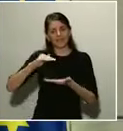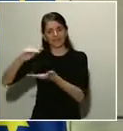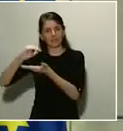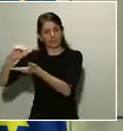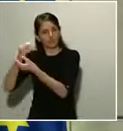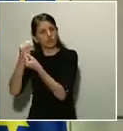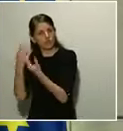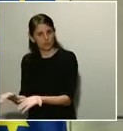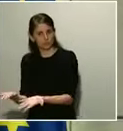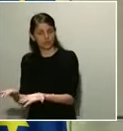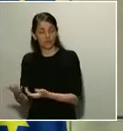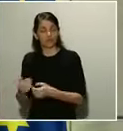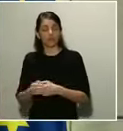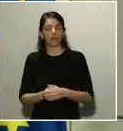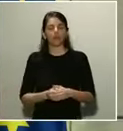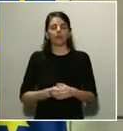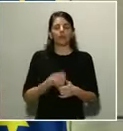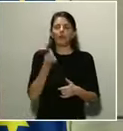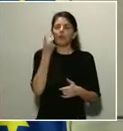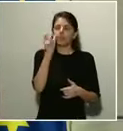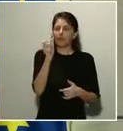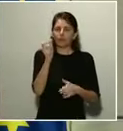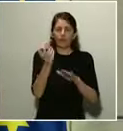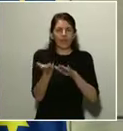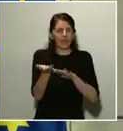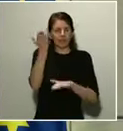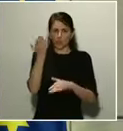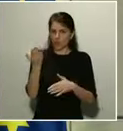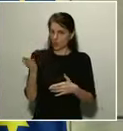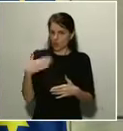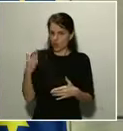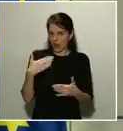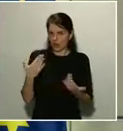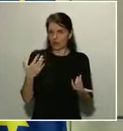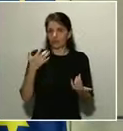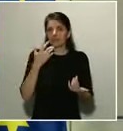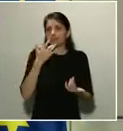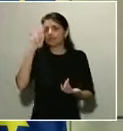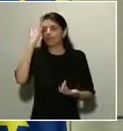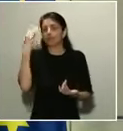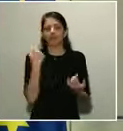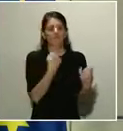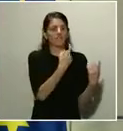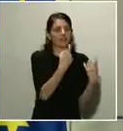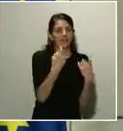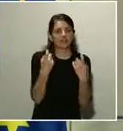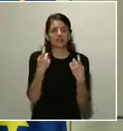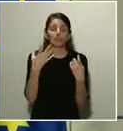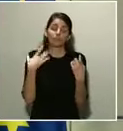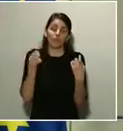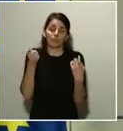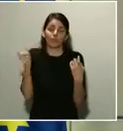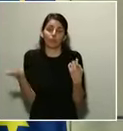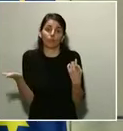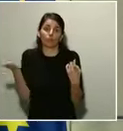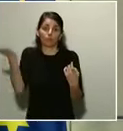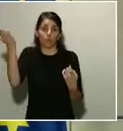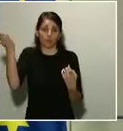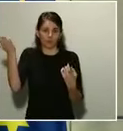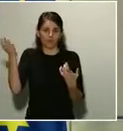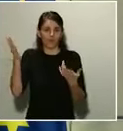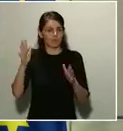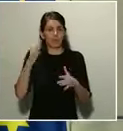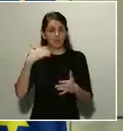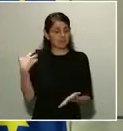precio de los productos. Podría producirse si hubiera una carestía de los mismos, cosa que no se ha producido, sin duda, hasta el momento, y, al